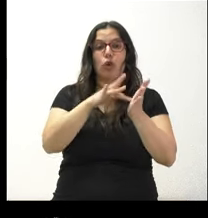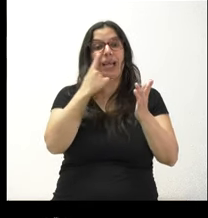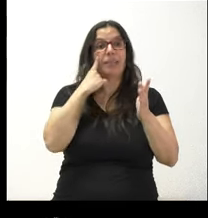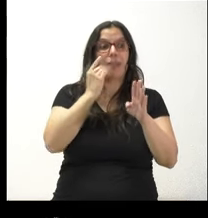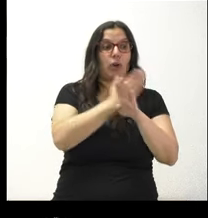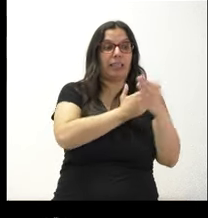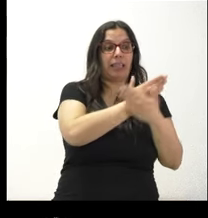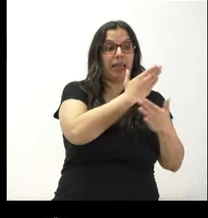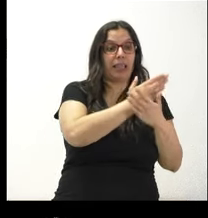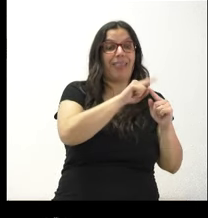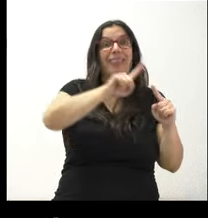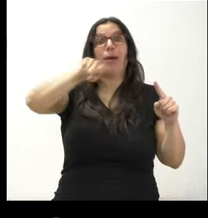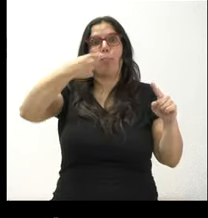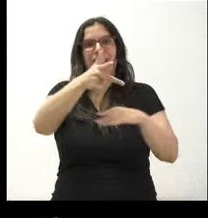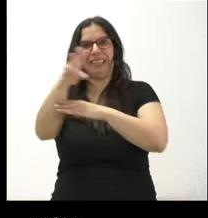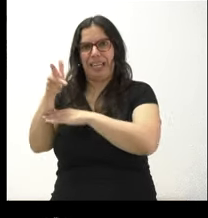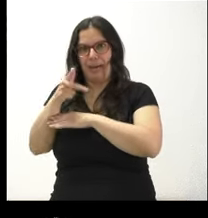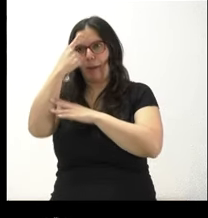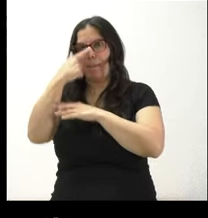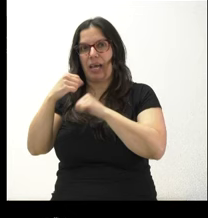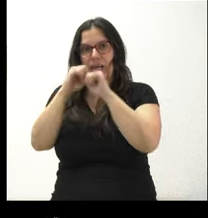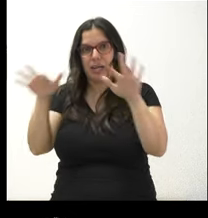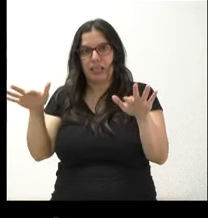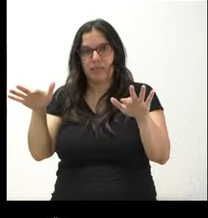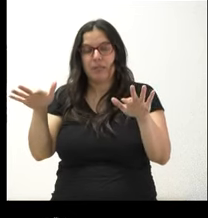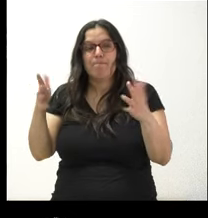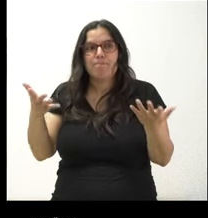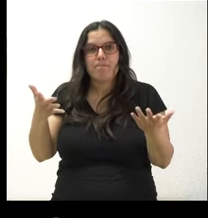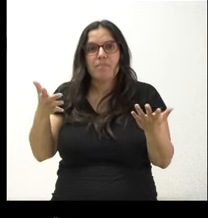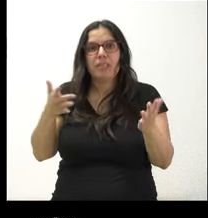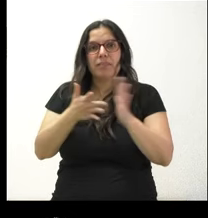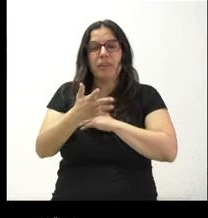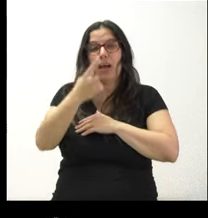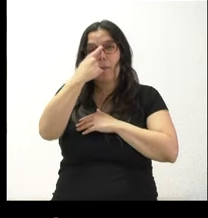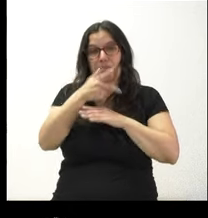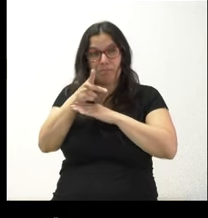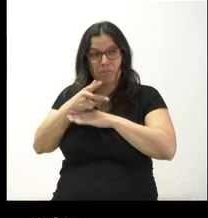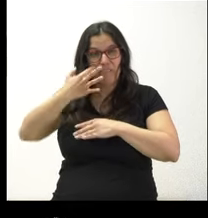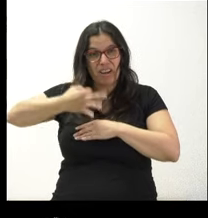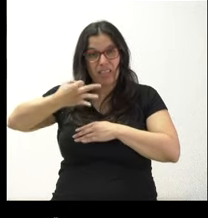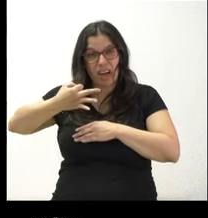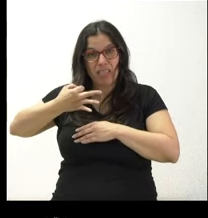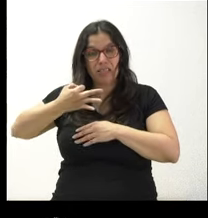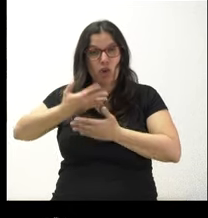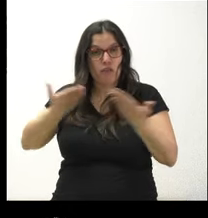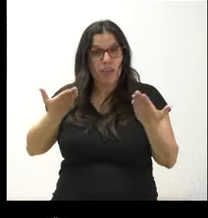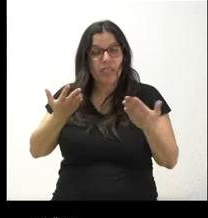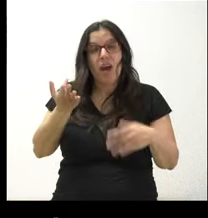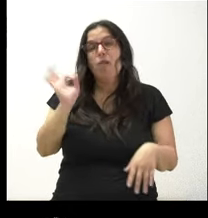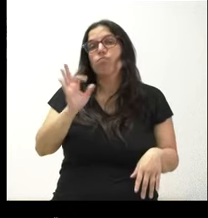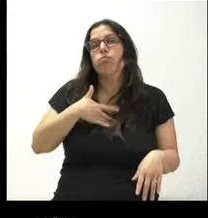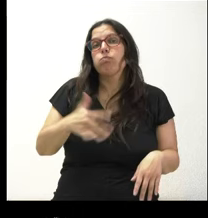de veterinarios de la Junta. No sé si dan veracidad, primero, a estas imágenes en esta ocasión o si aceptan que ha podido